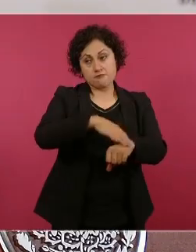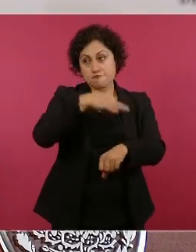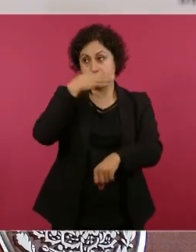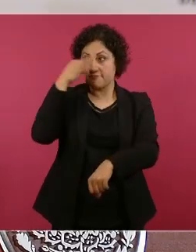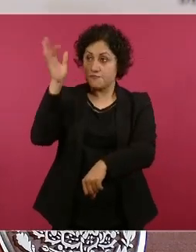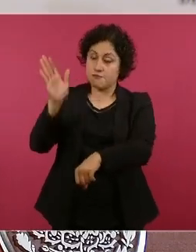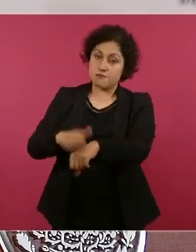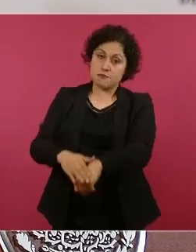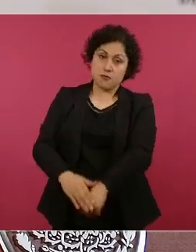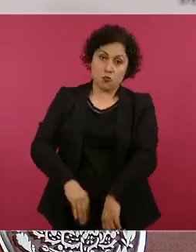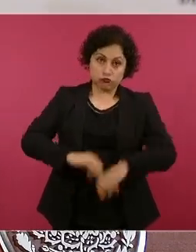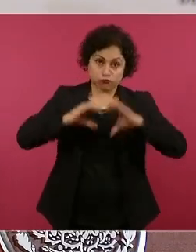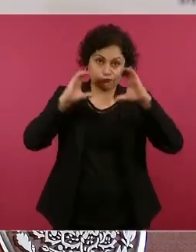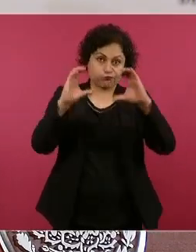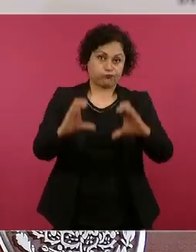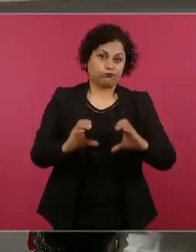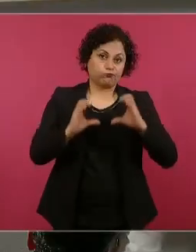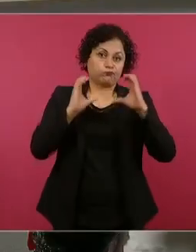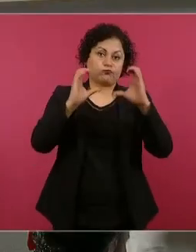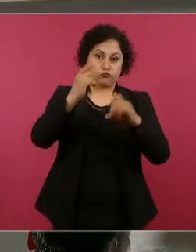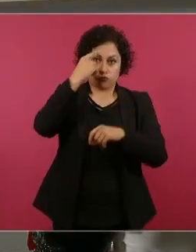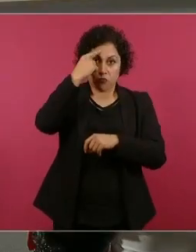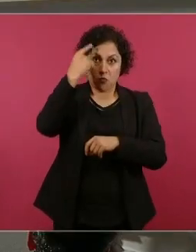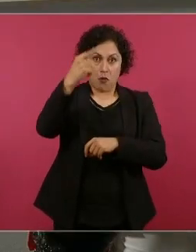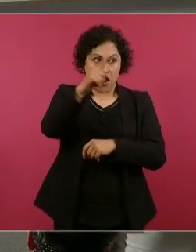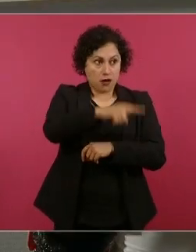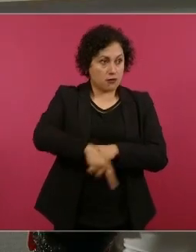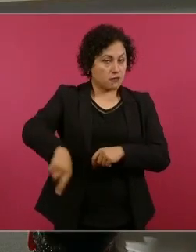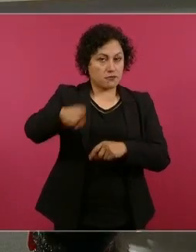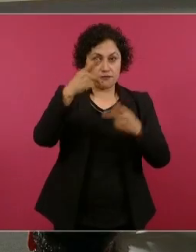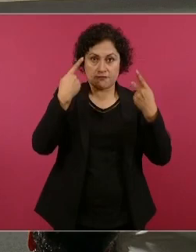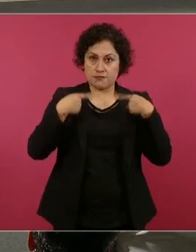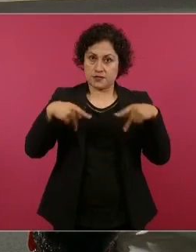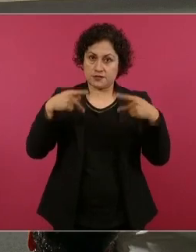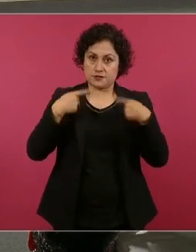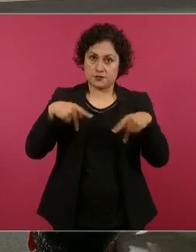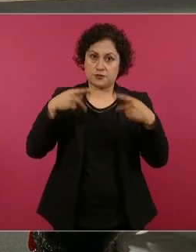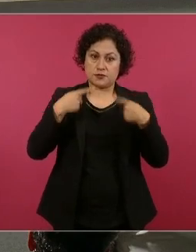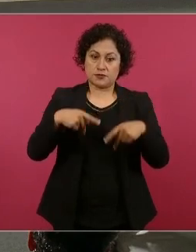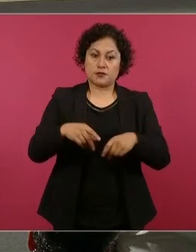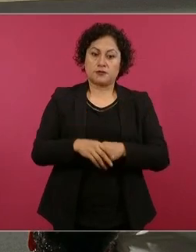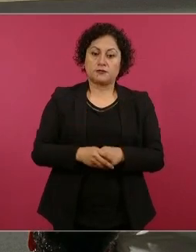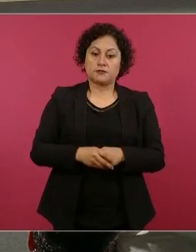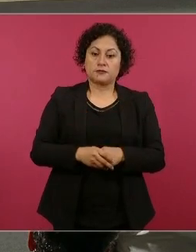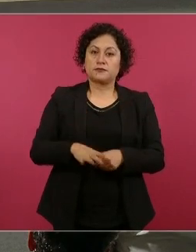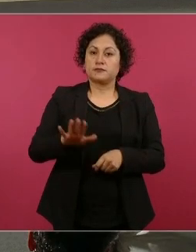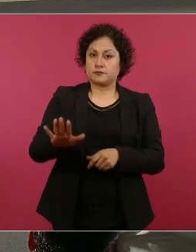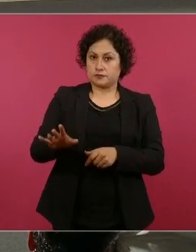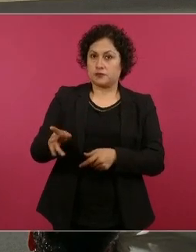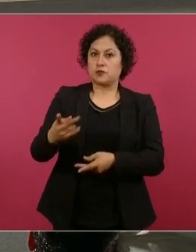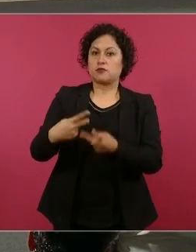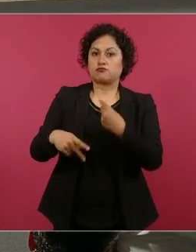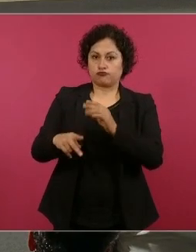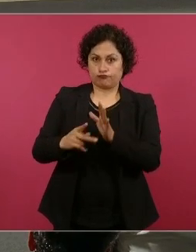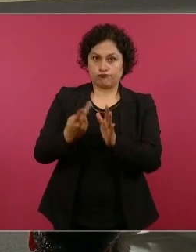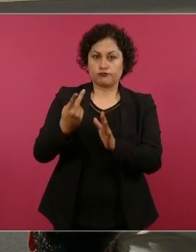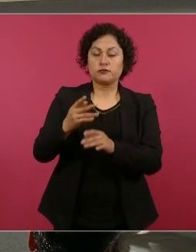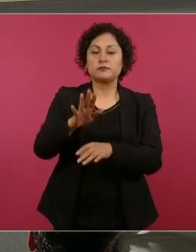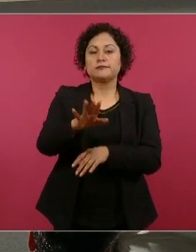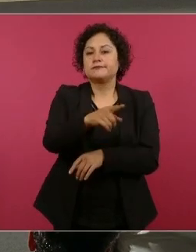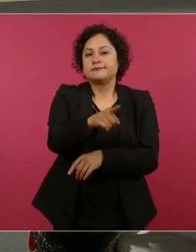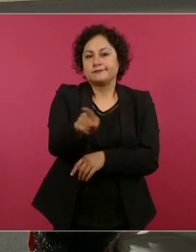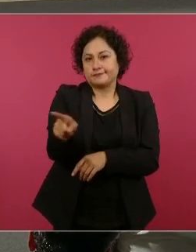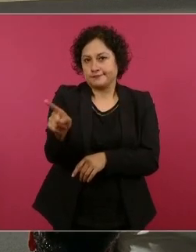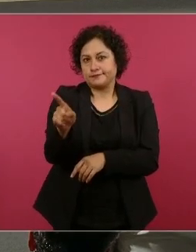vuelve otra vez. Claro, si uno se da